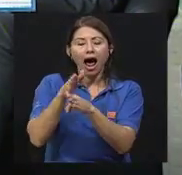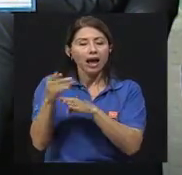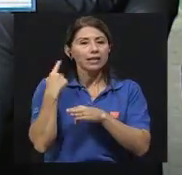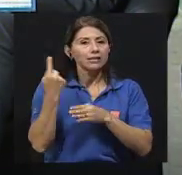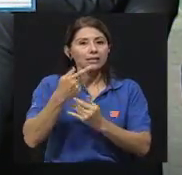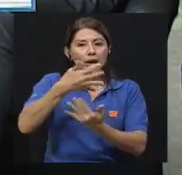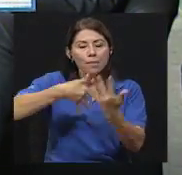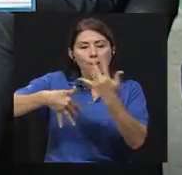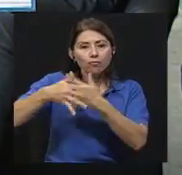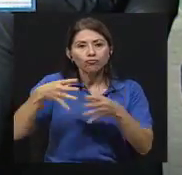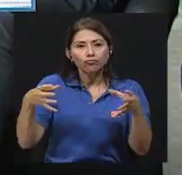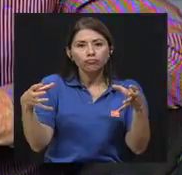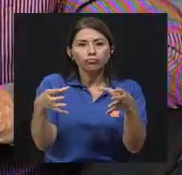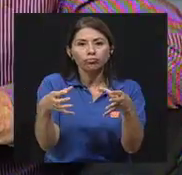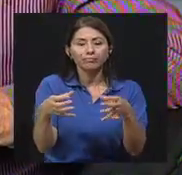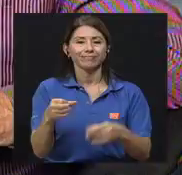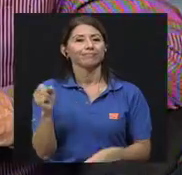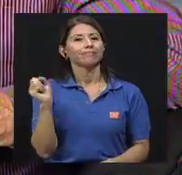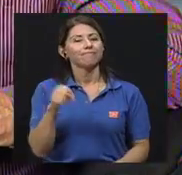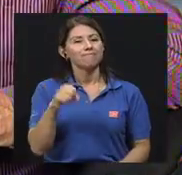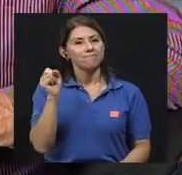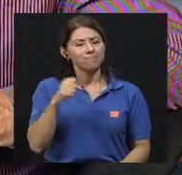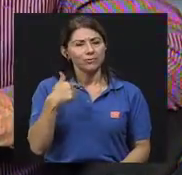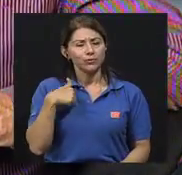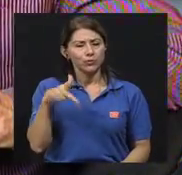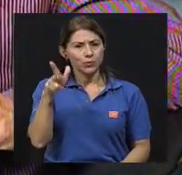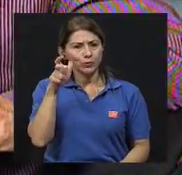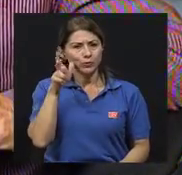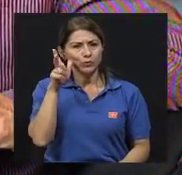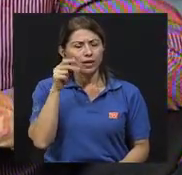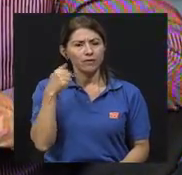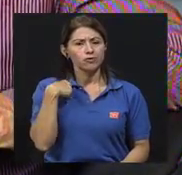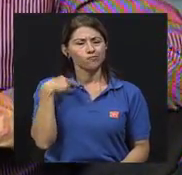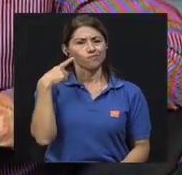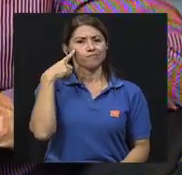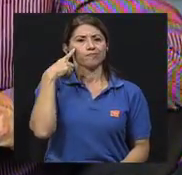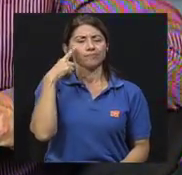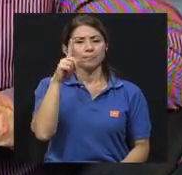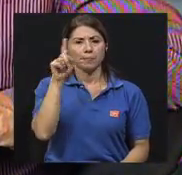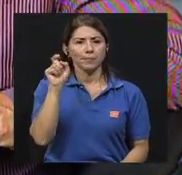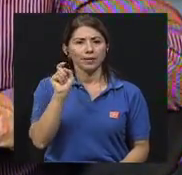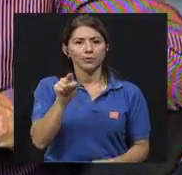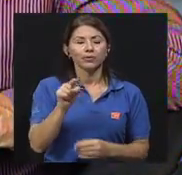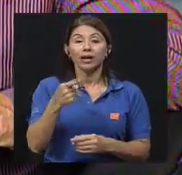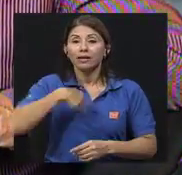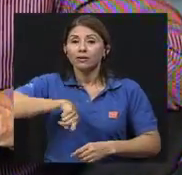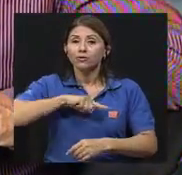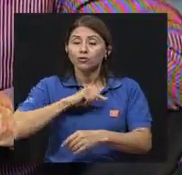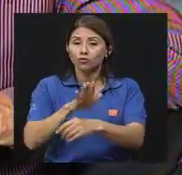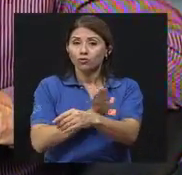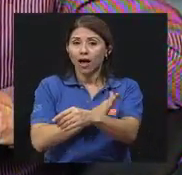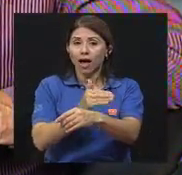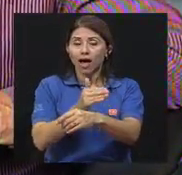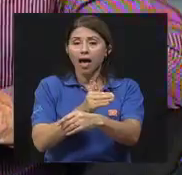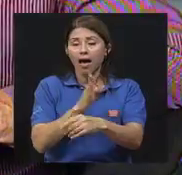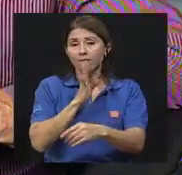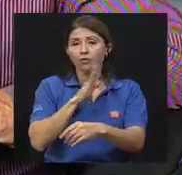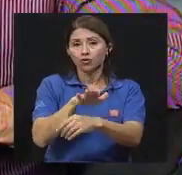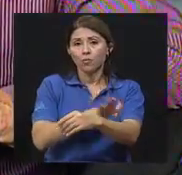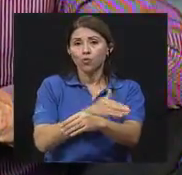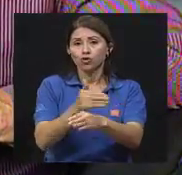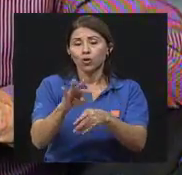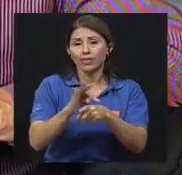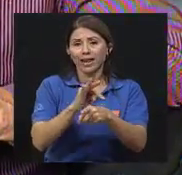y ahora cuando lo escuchaba, me surge la pregunta. Si es, cuando hablamos de musicoterapia, es,